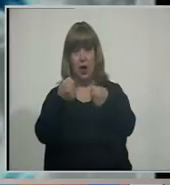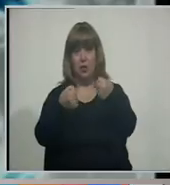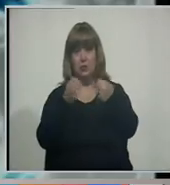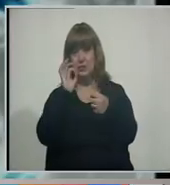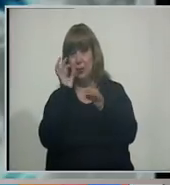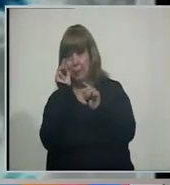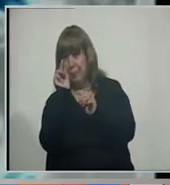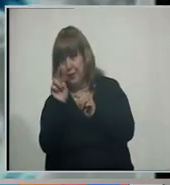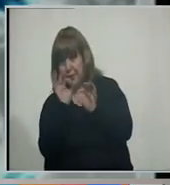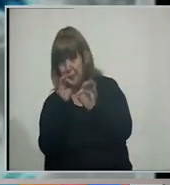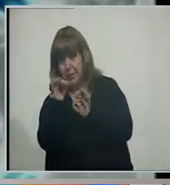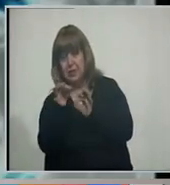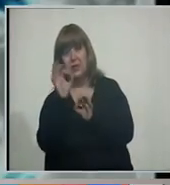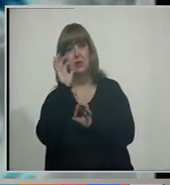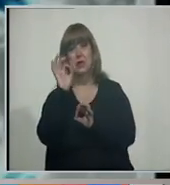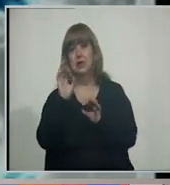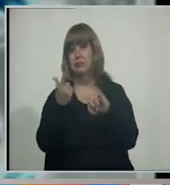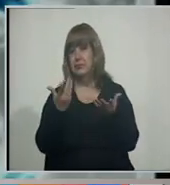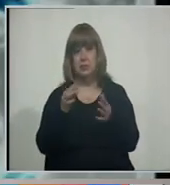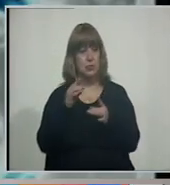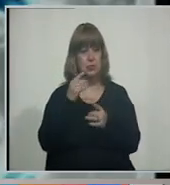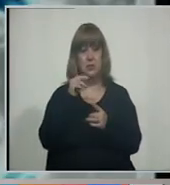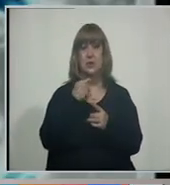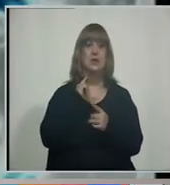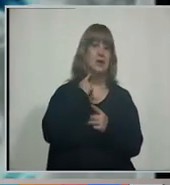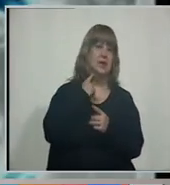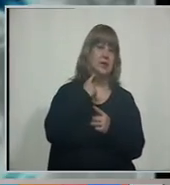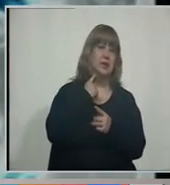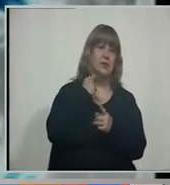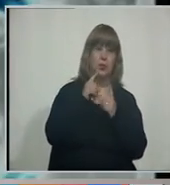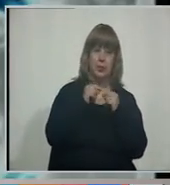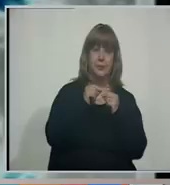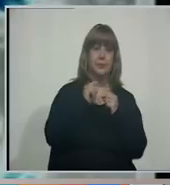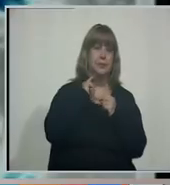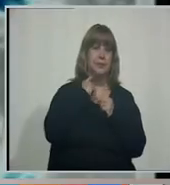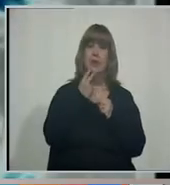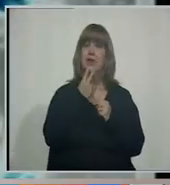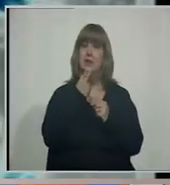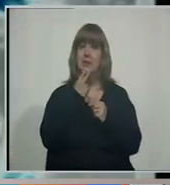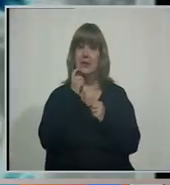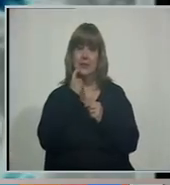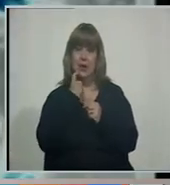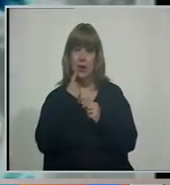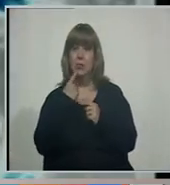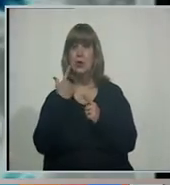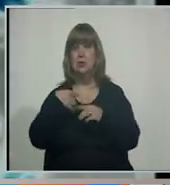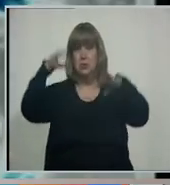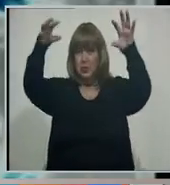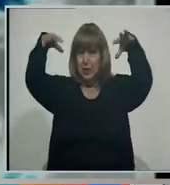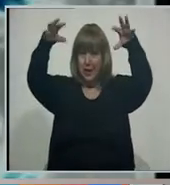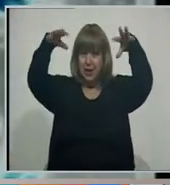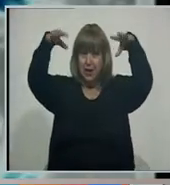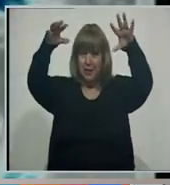aeropuerto puntano. Trece grados en Villa Mercedes y con lloviznas no se ve más allá